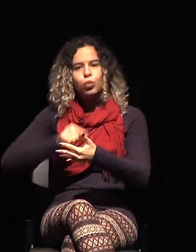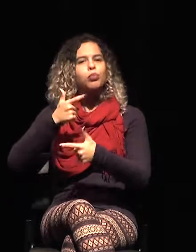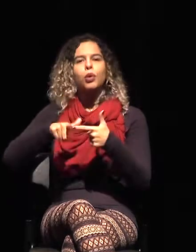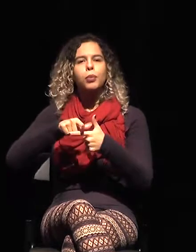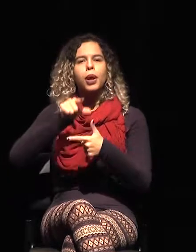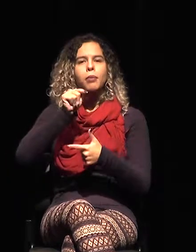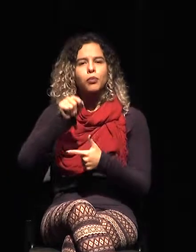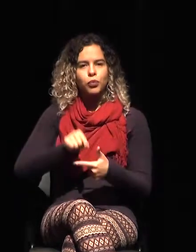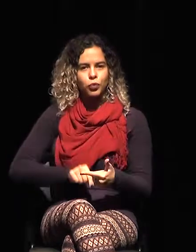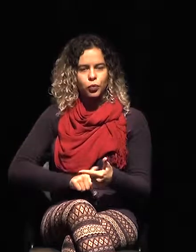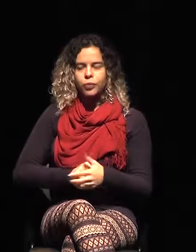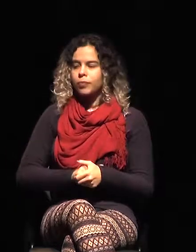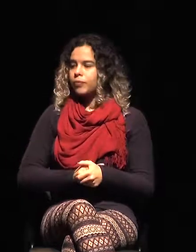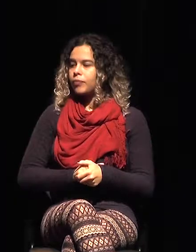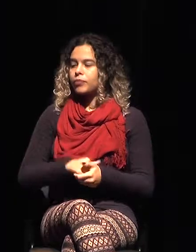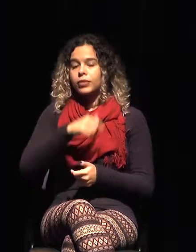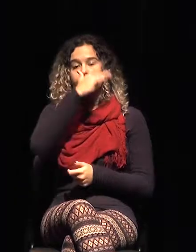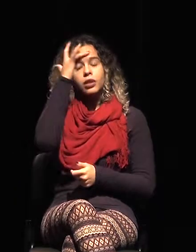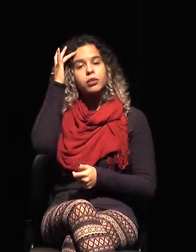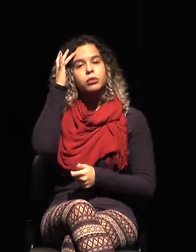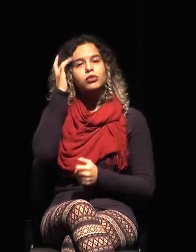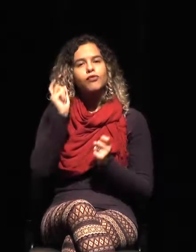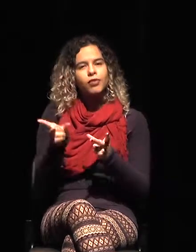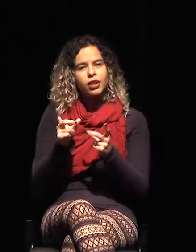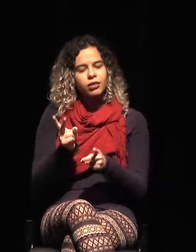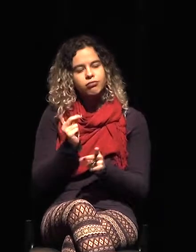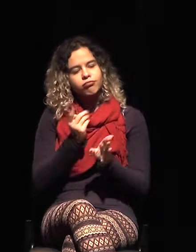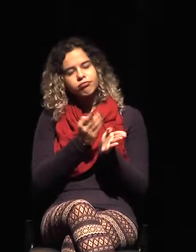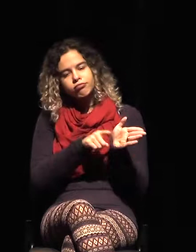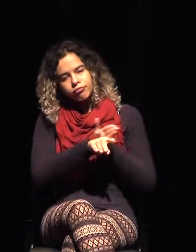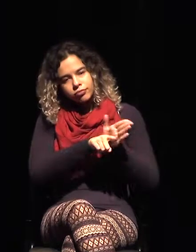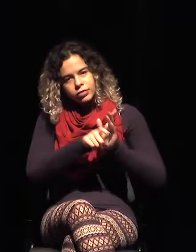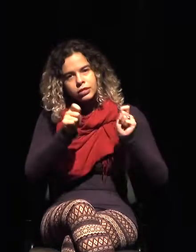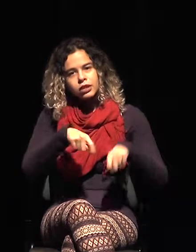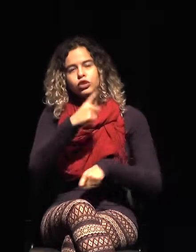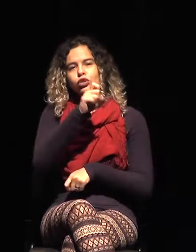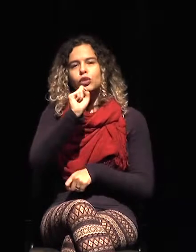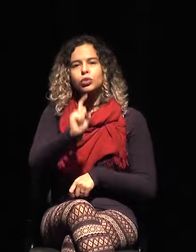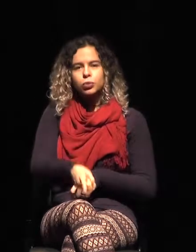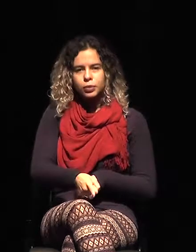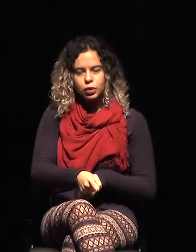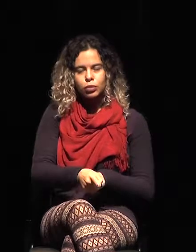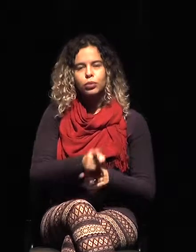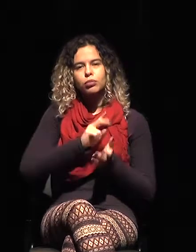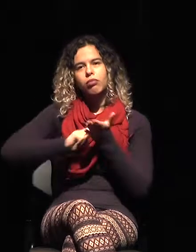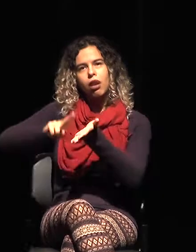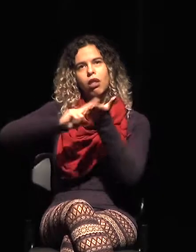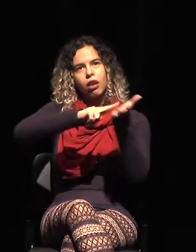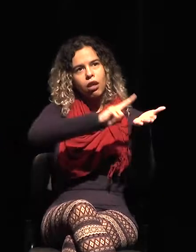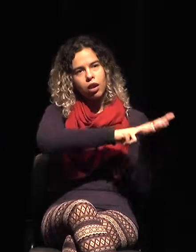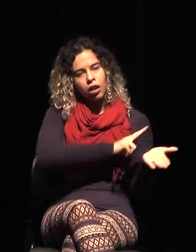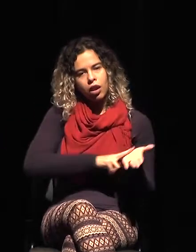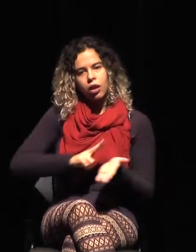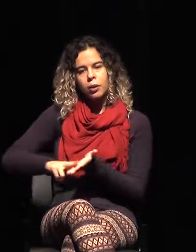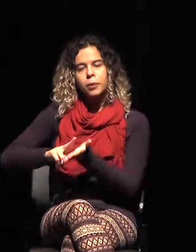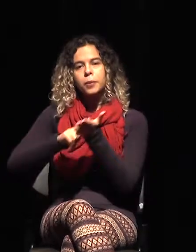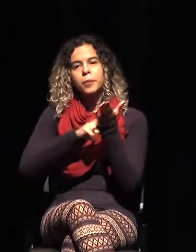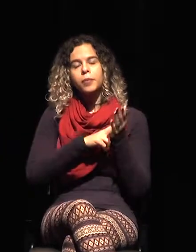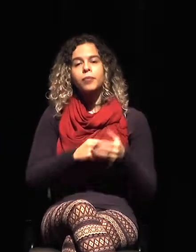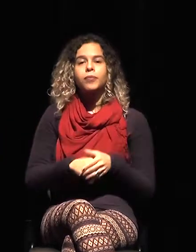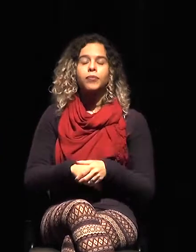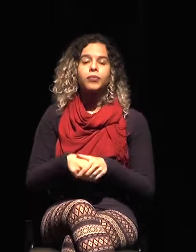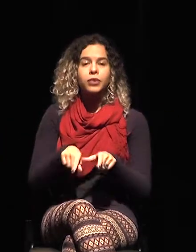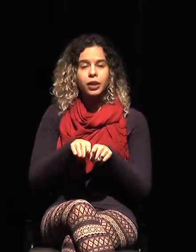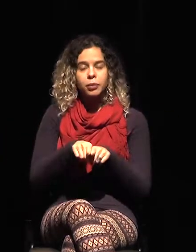después entonces aquí, 18.000 encargos procesados mensualmente, 56 vendedores monitoreados,